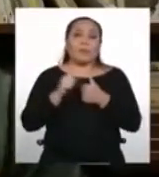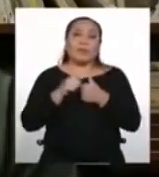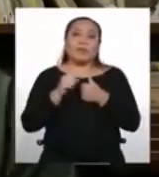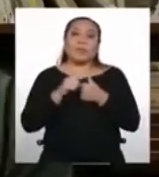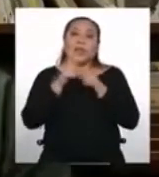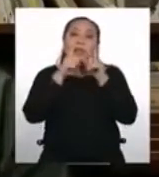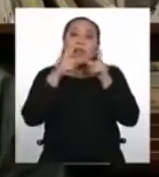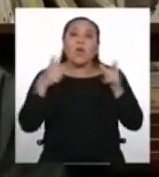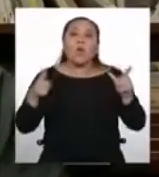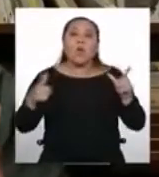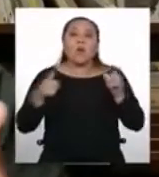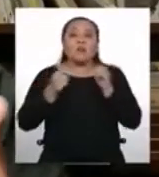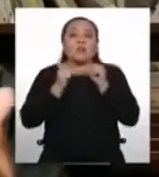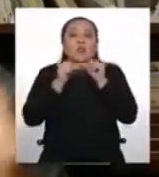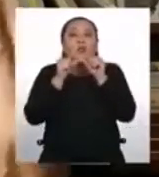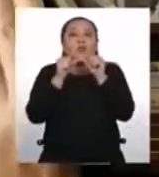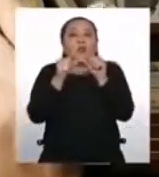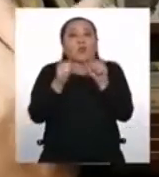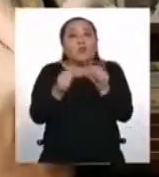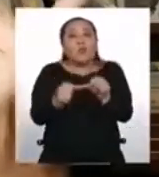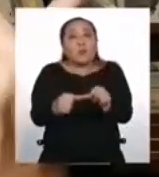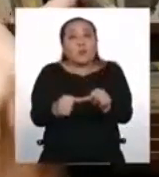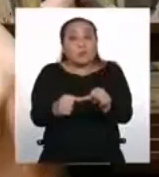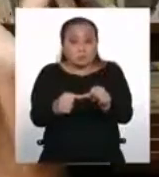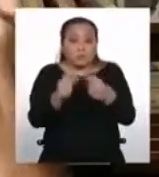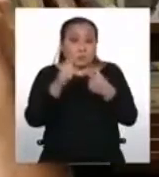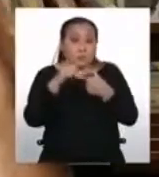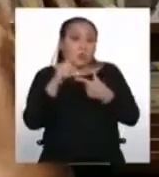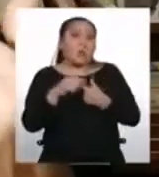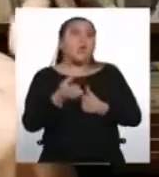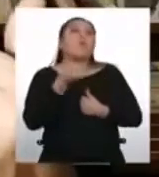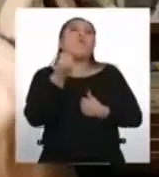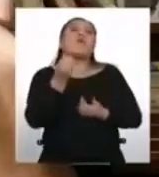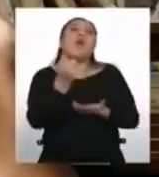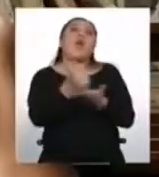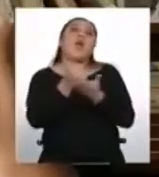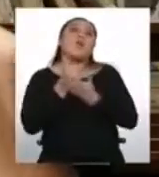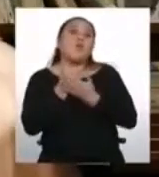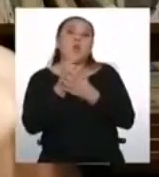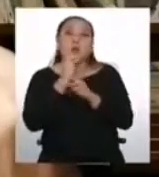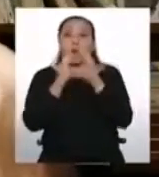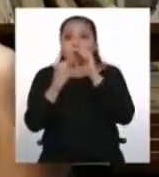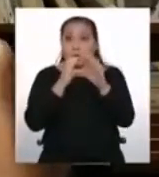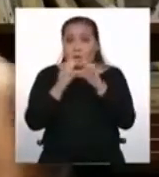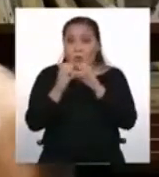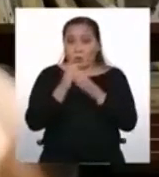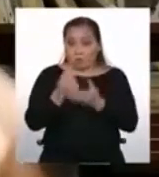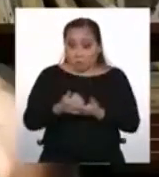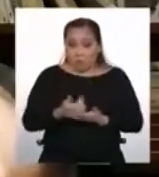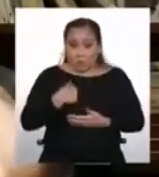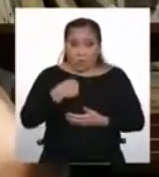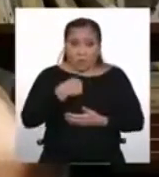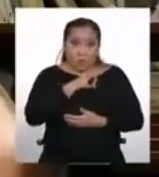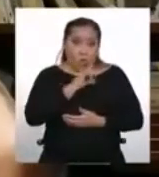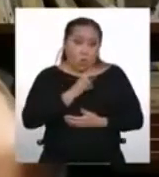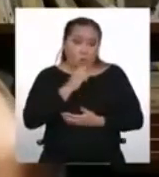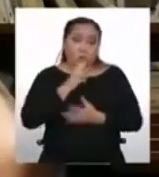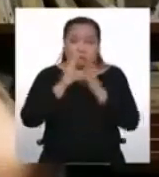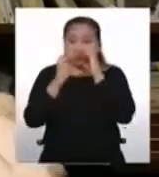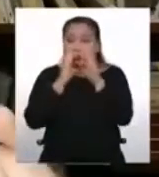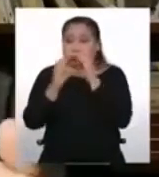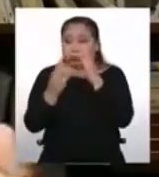mantienen para comunicarse, porque nos sirven para comunicarnos, son útiles para